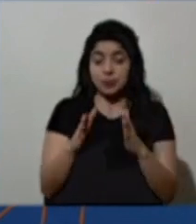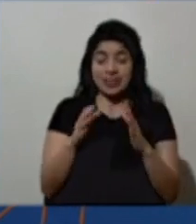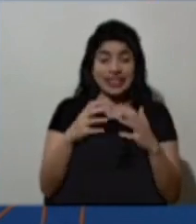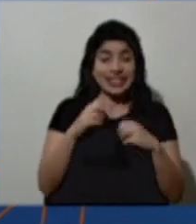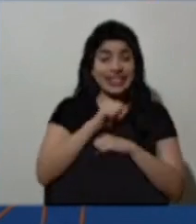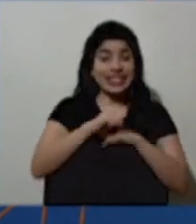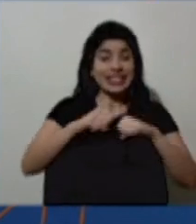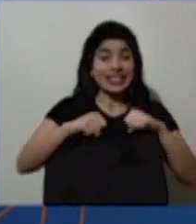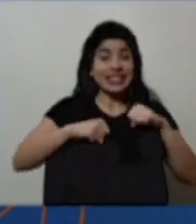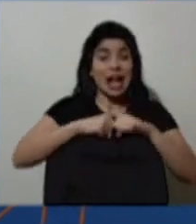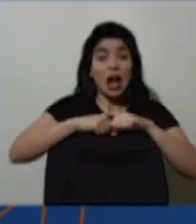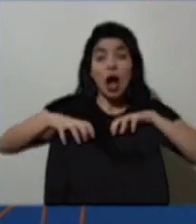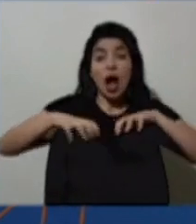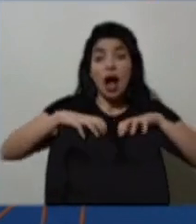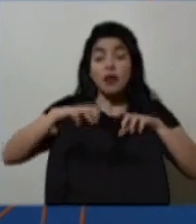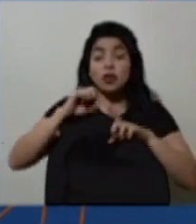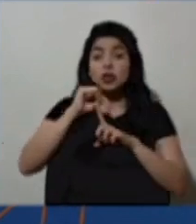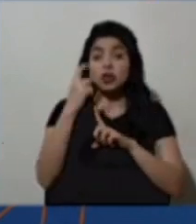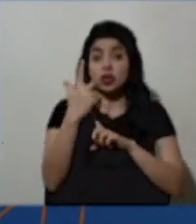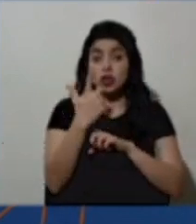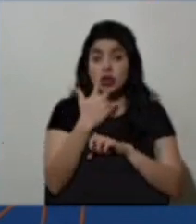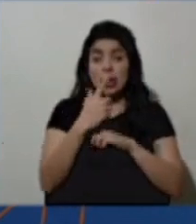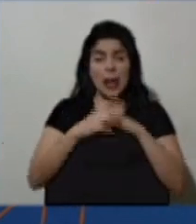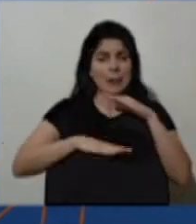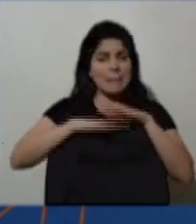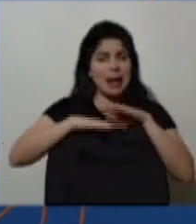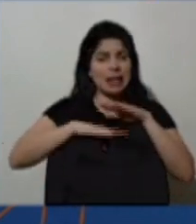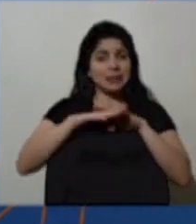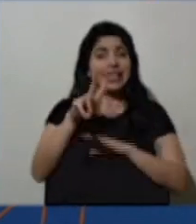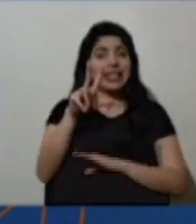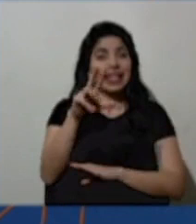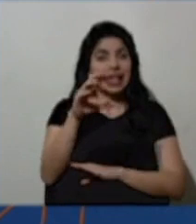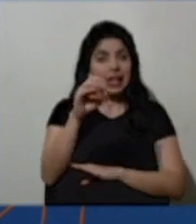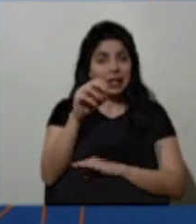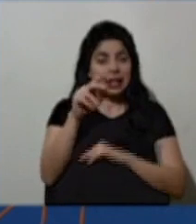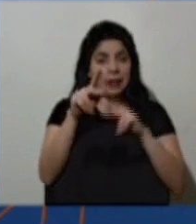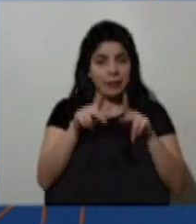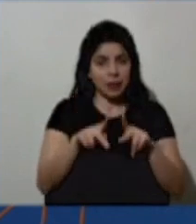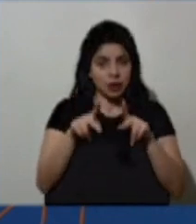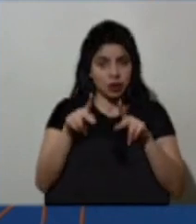salones de eventos sociales, un aforo máximo de 30 personas.